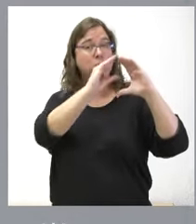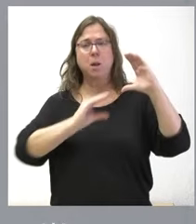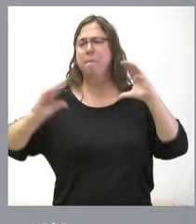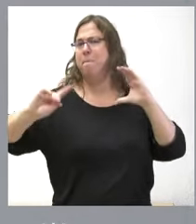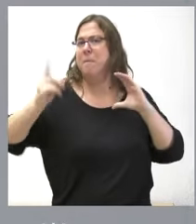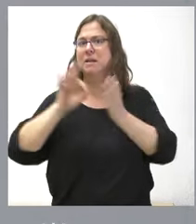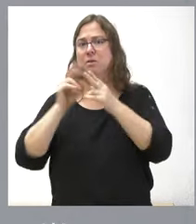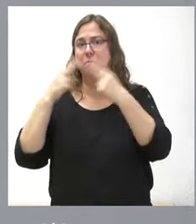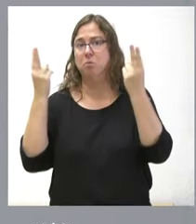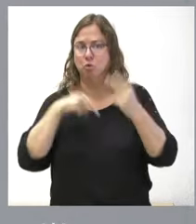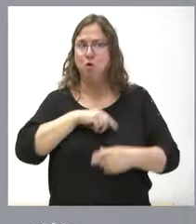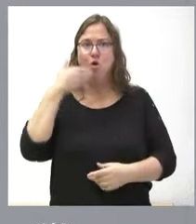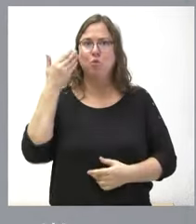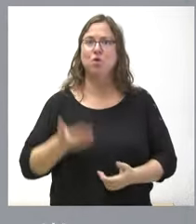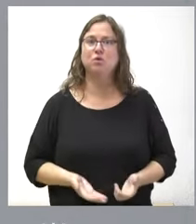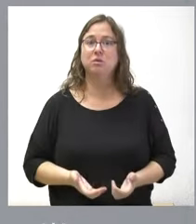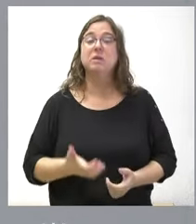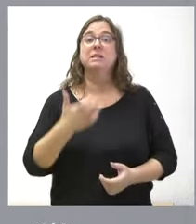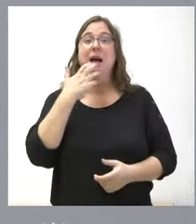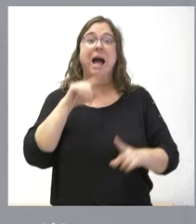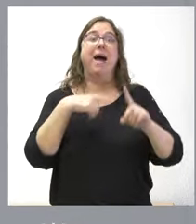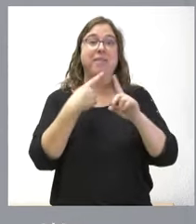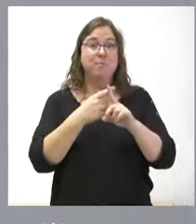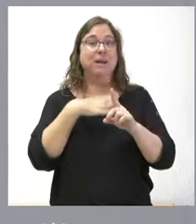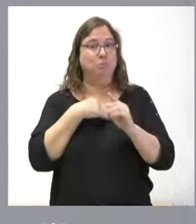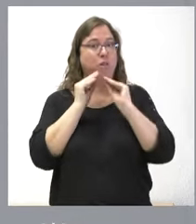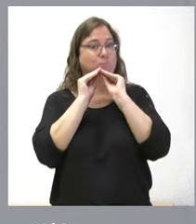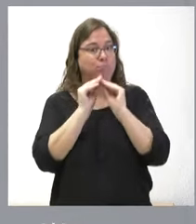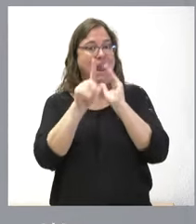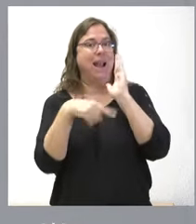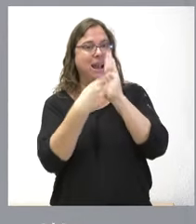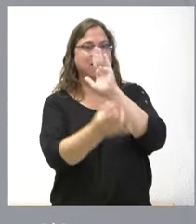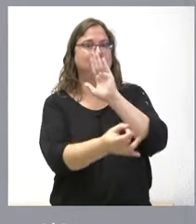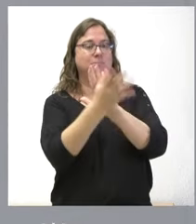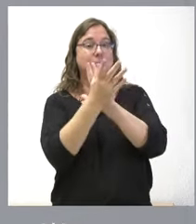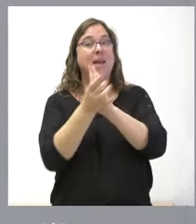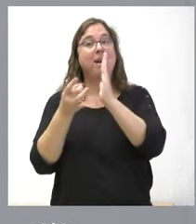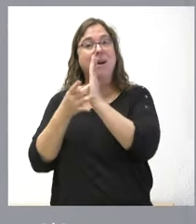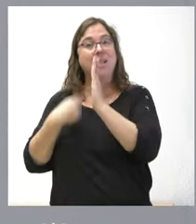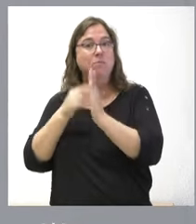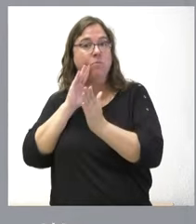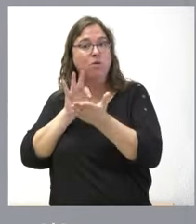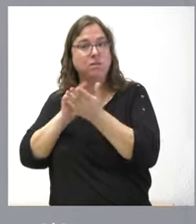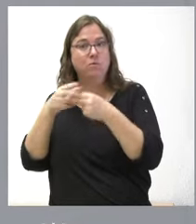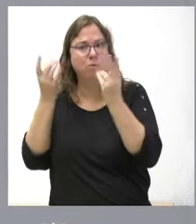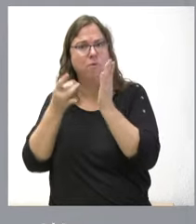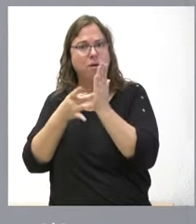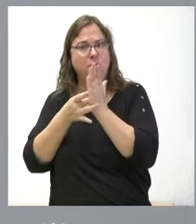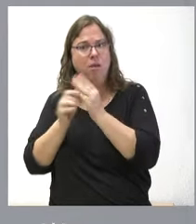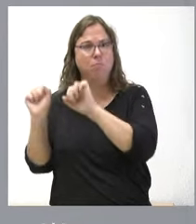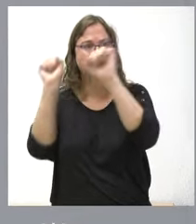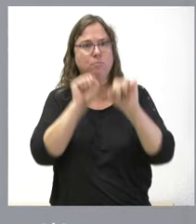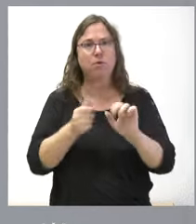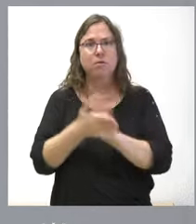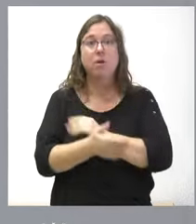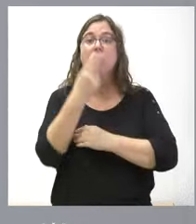si encima esto podemos establecer una ley como hemos hecho que blinda esa calidad de los servicios públicos y que esta ley es un compromiso que